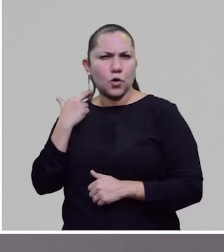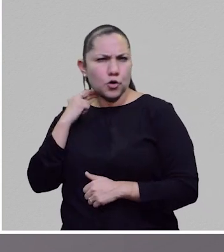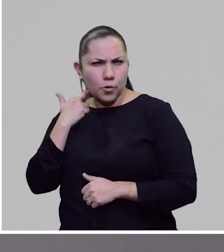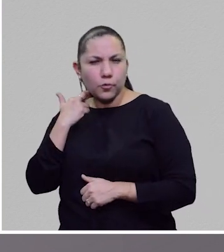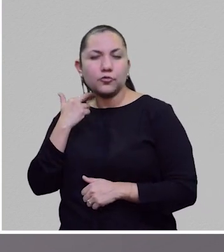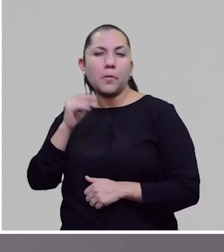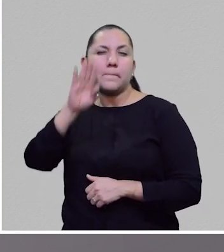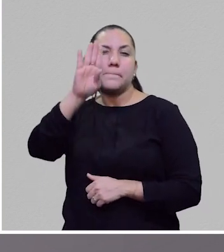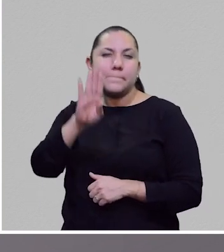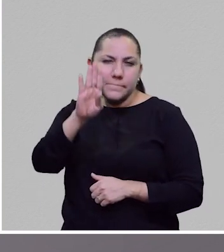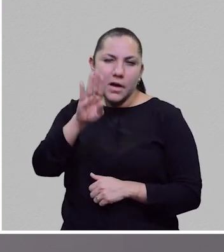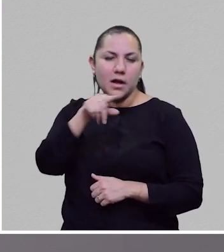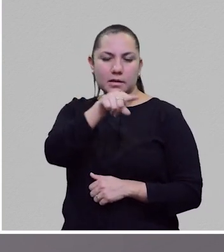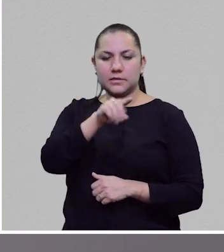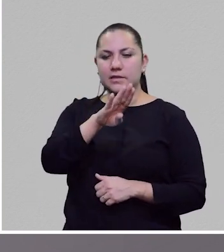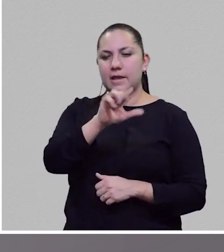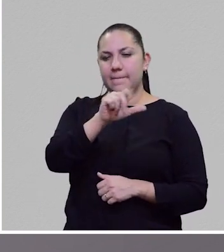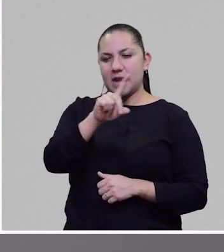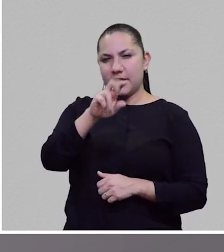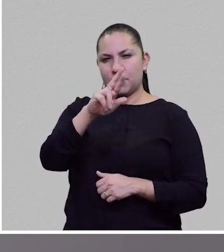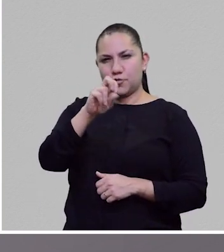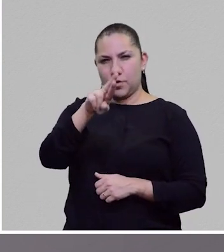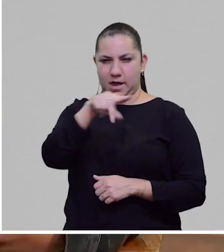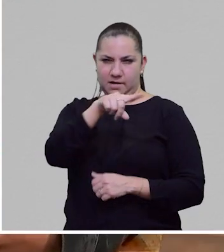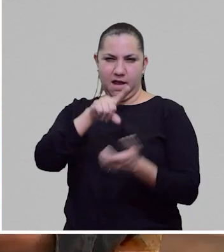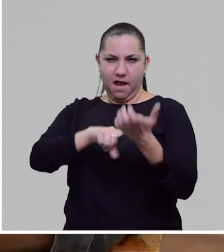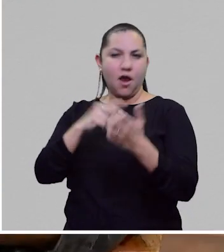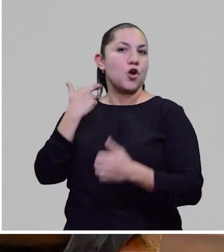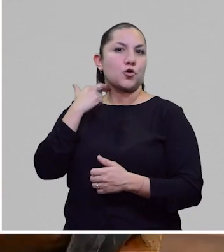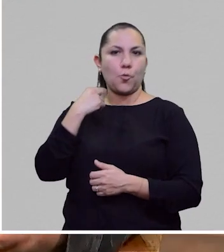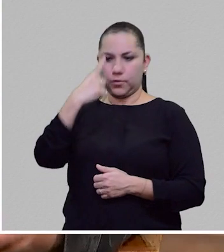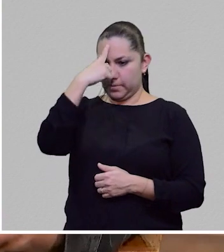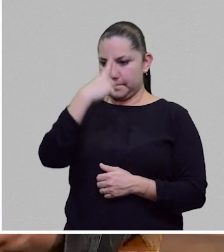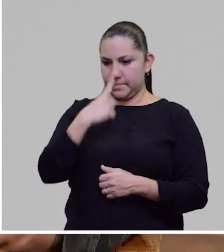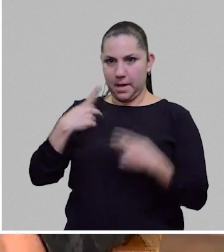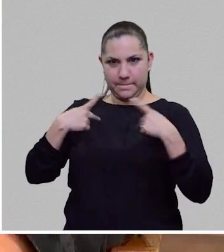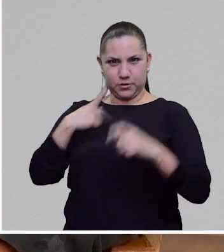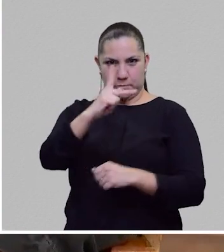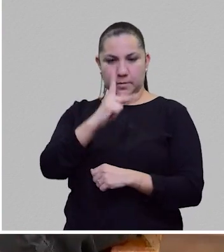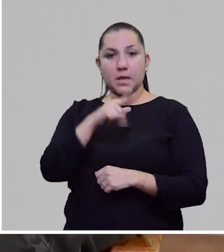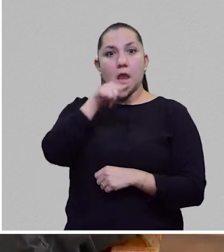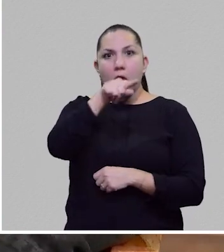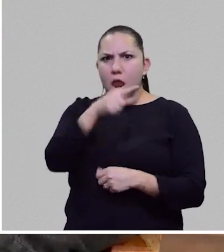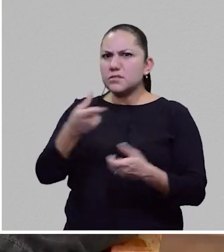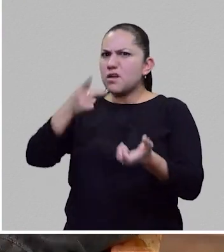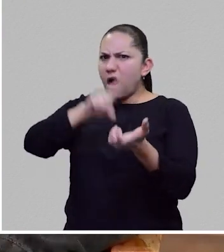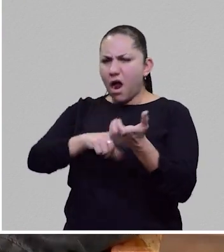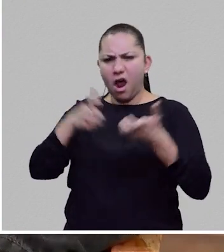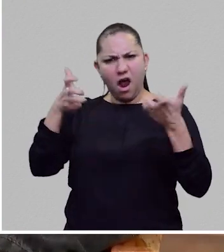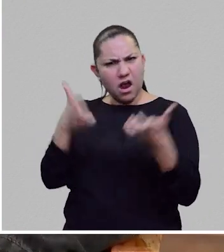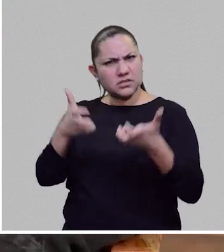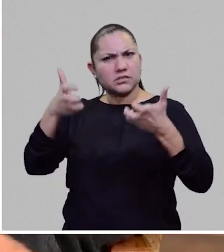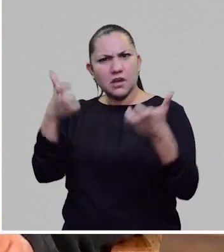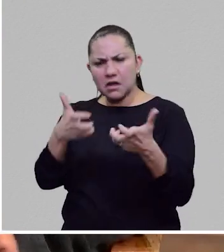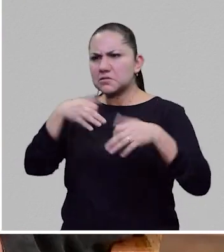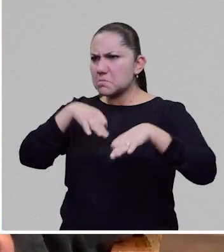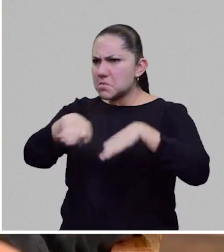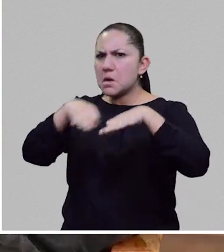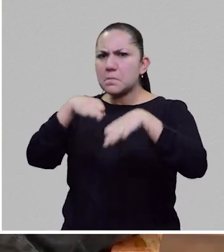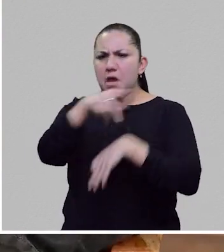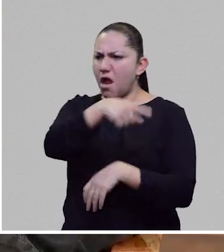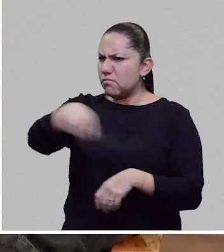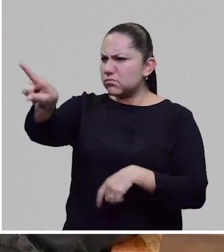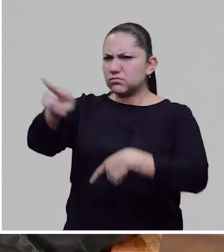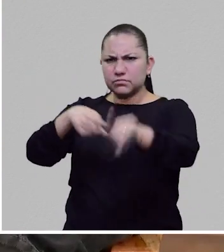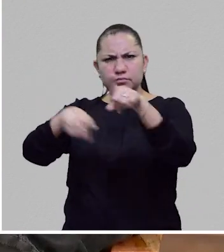más parecidos a los replicantes de Blair Runner, unos humanoides que son incansables y los ponen a trabajar en las fábricas hasta